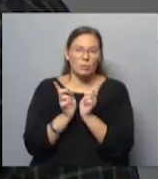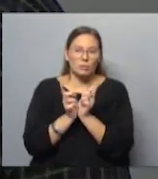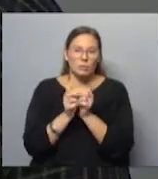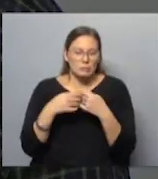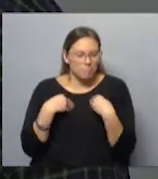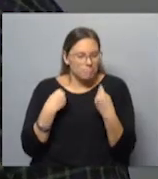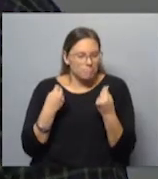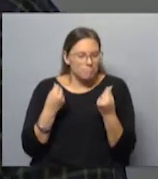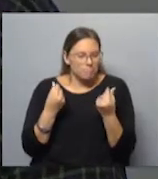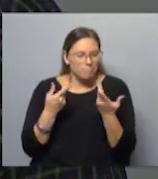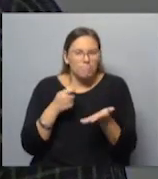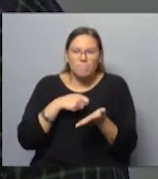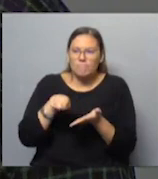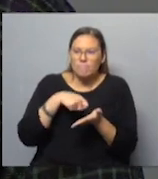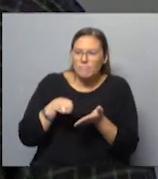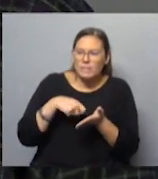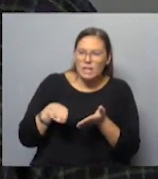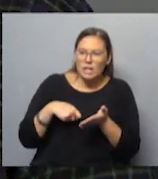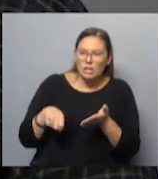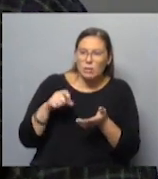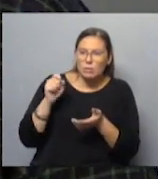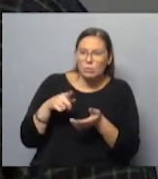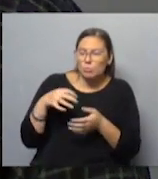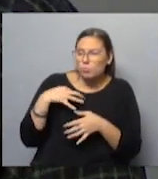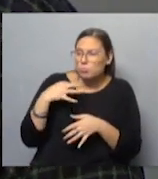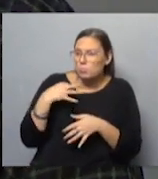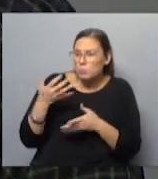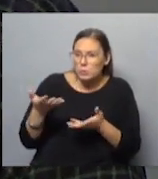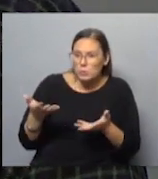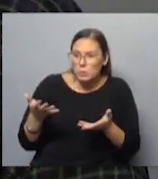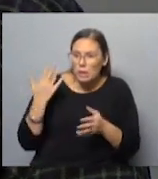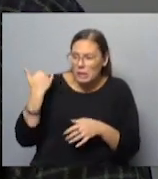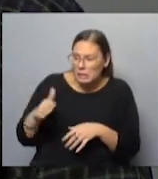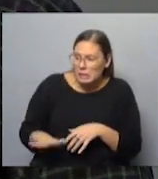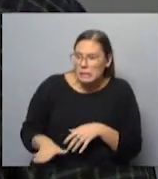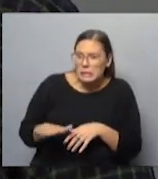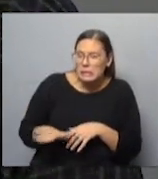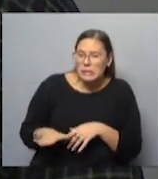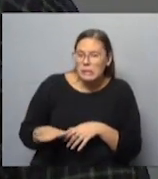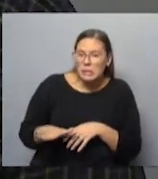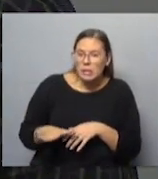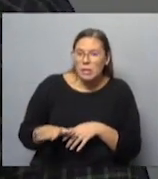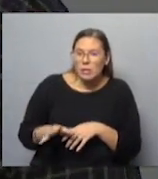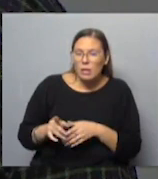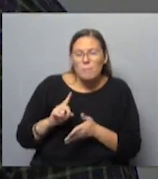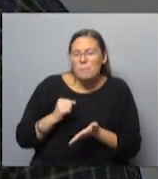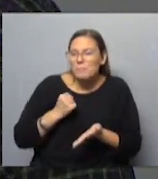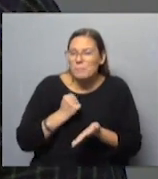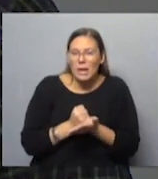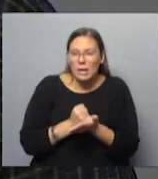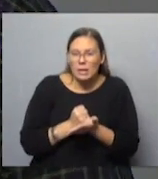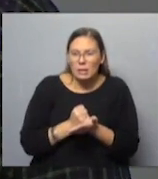sintió la necesidad de escribir sobre lo que había pasado en su niñez y que está marcado por